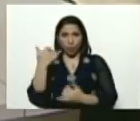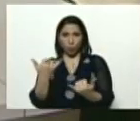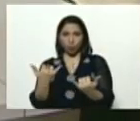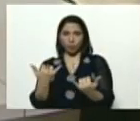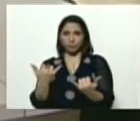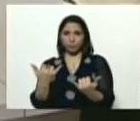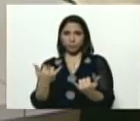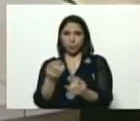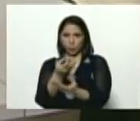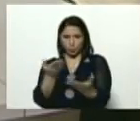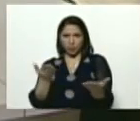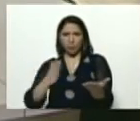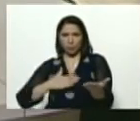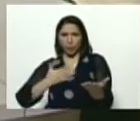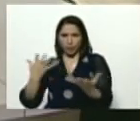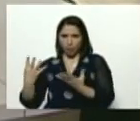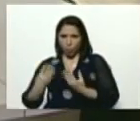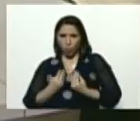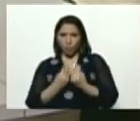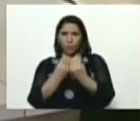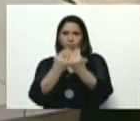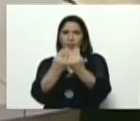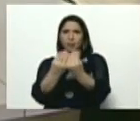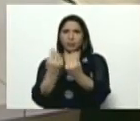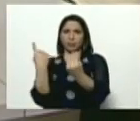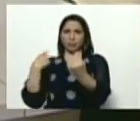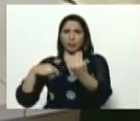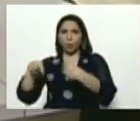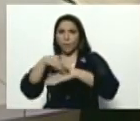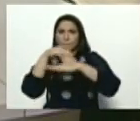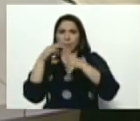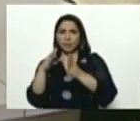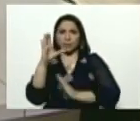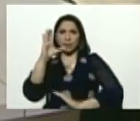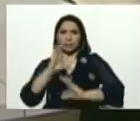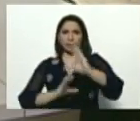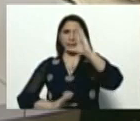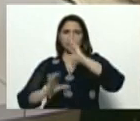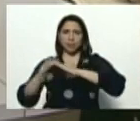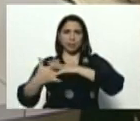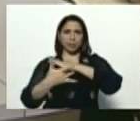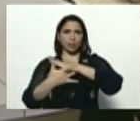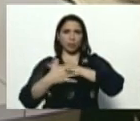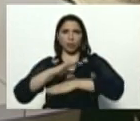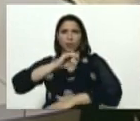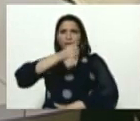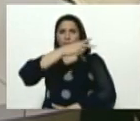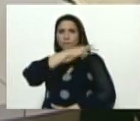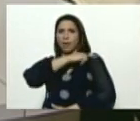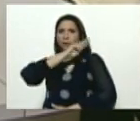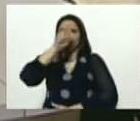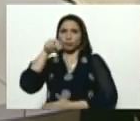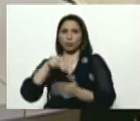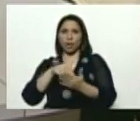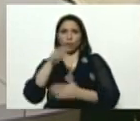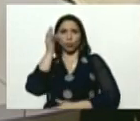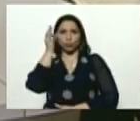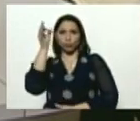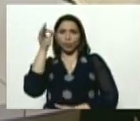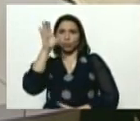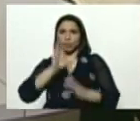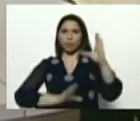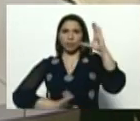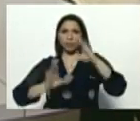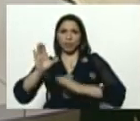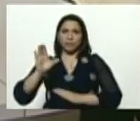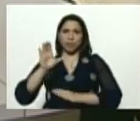Y ustedes me pueden acompañar porque aquí tengo a la ministra de ciencia, jefa nacional del consejo científico del país,